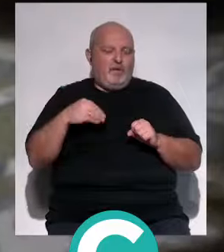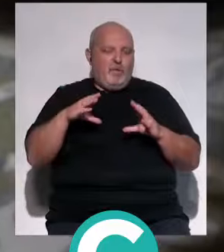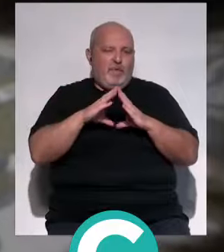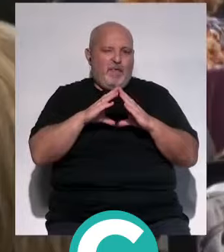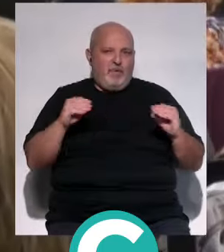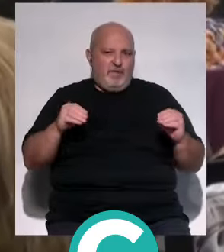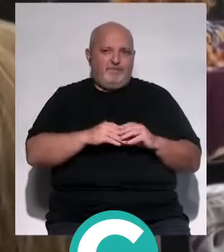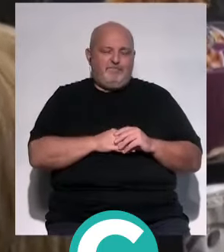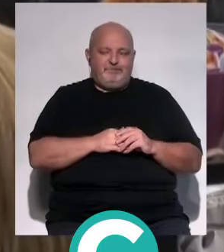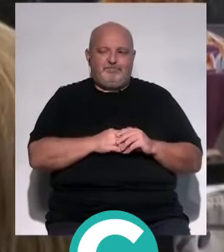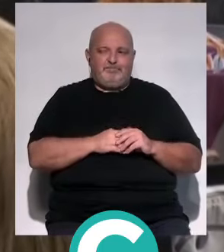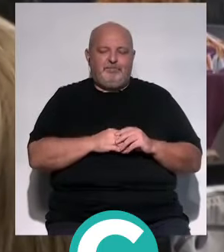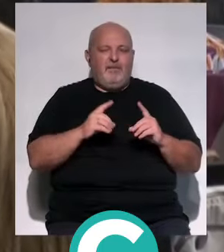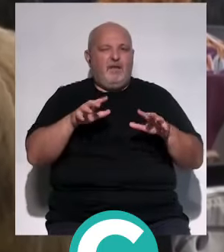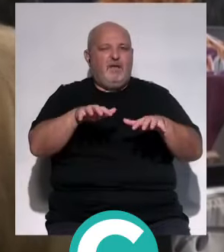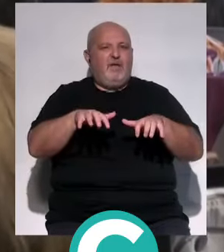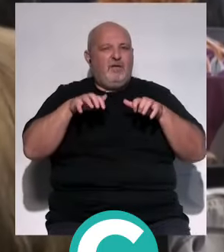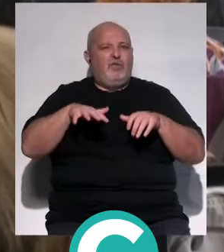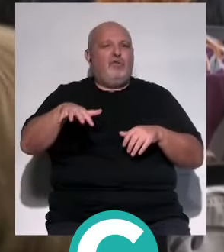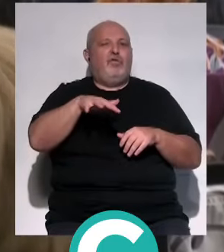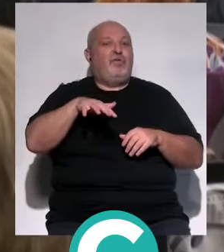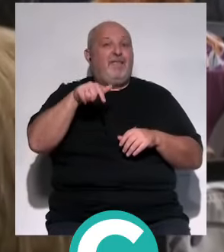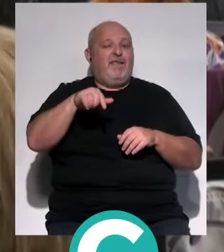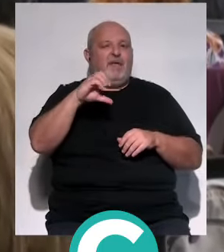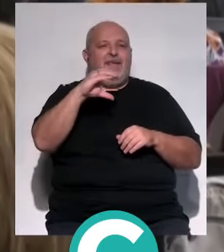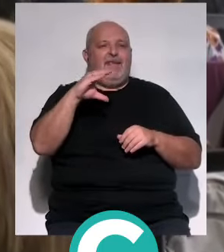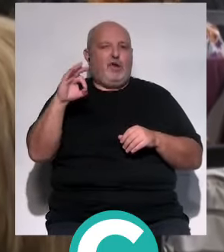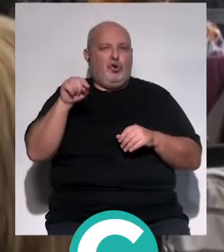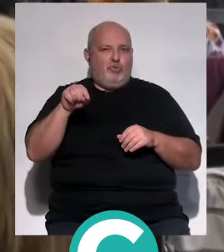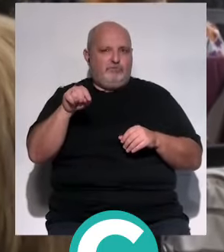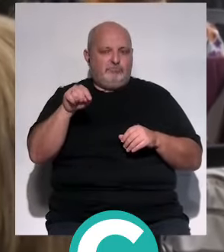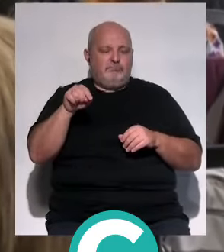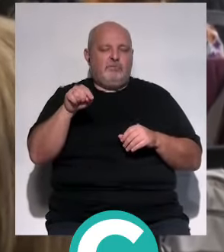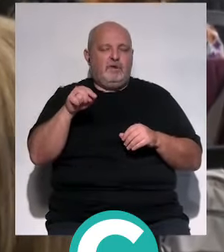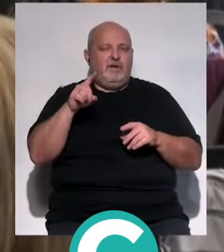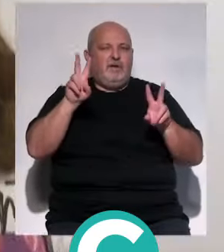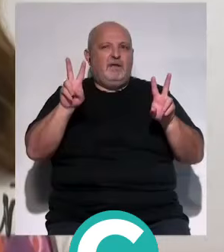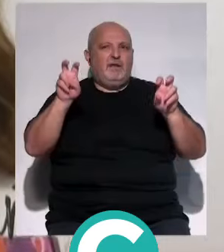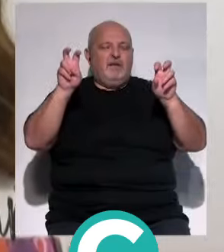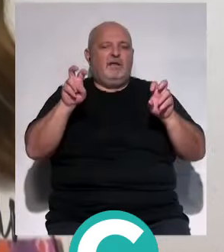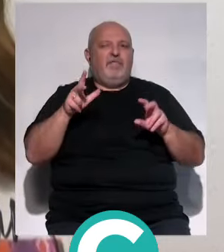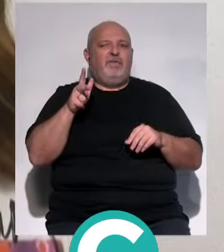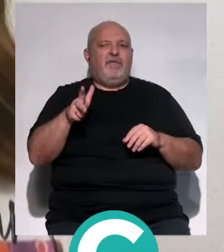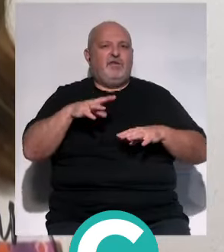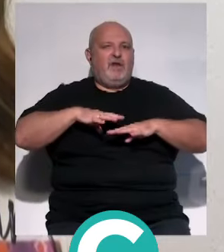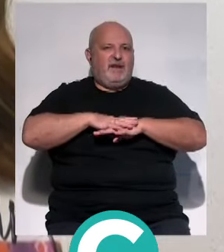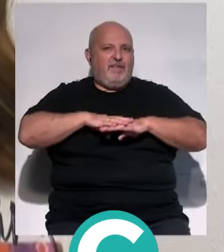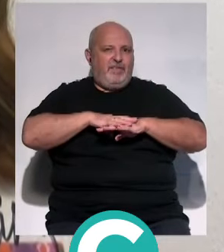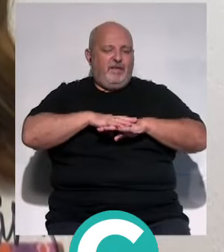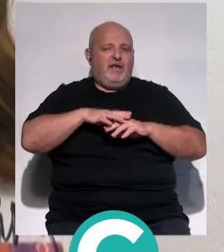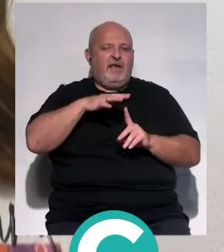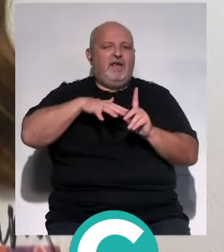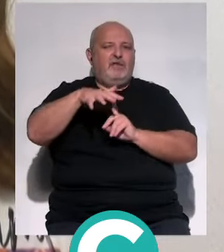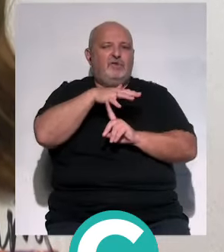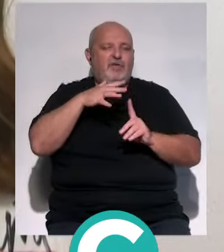de Andalucía. Un encuentro celebrado en el Espacio de Cultura Contemporánea de Cádiz con el título Derechos en Red por un